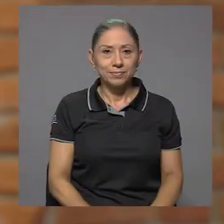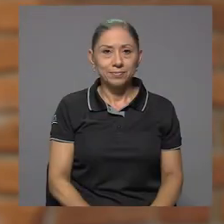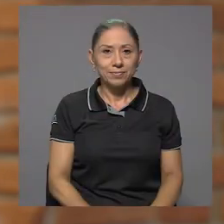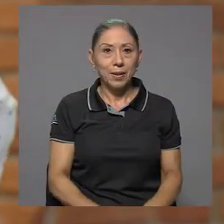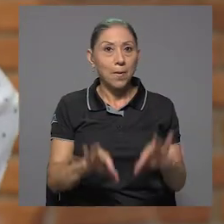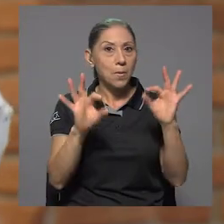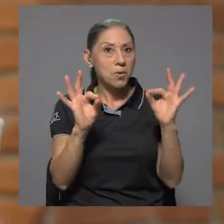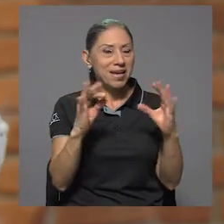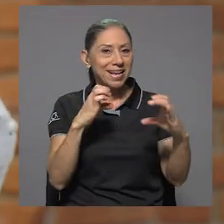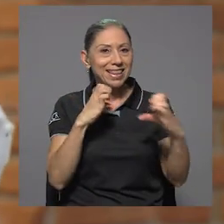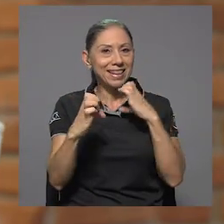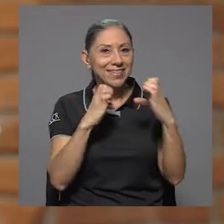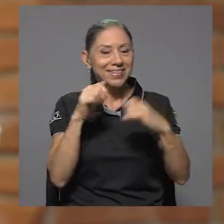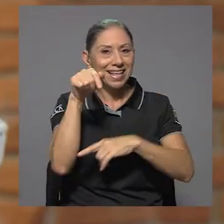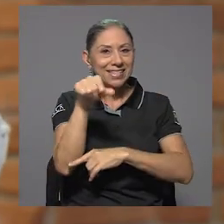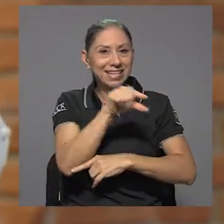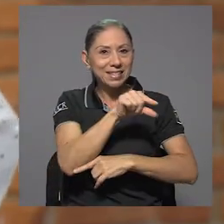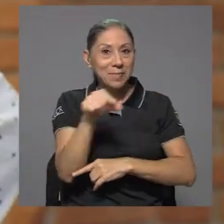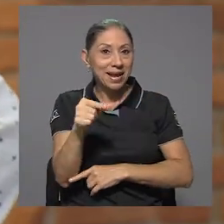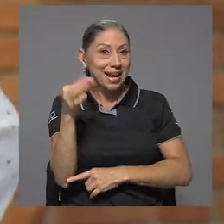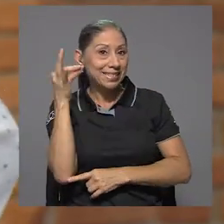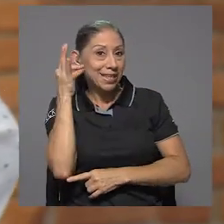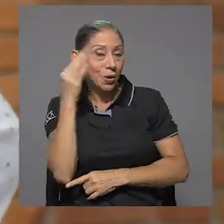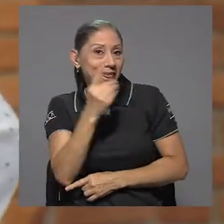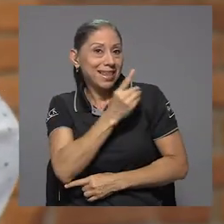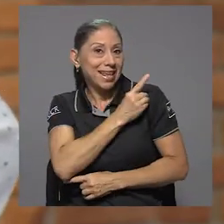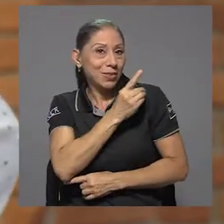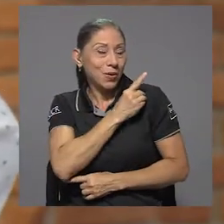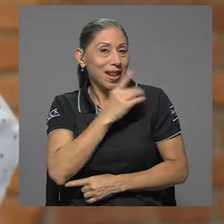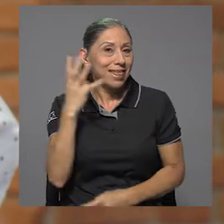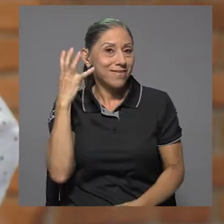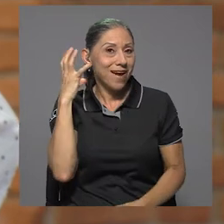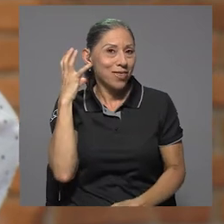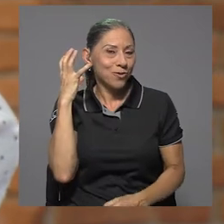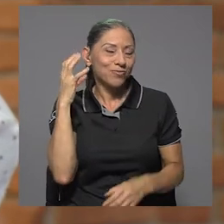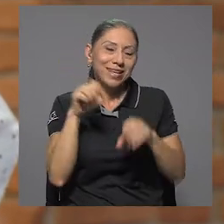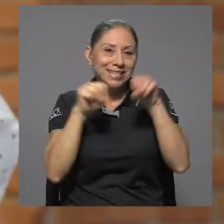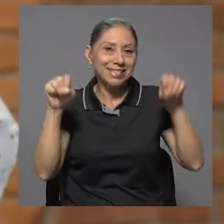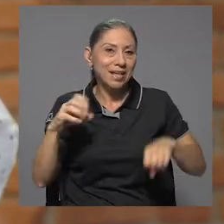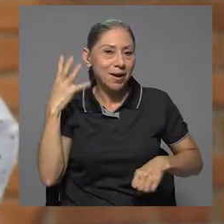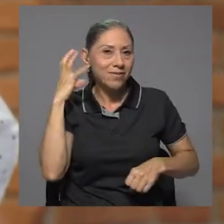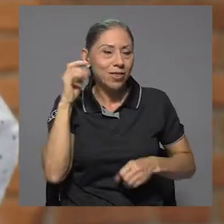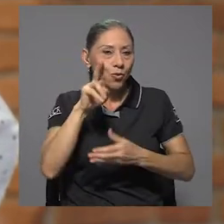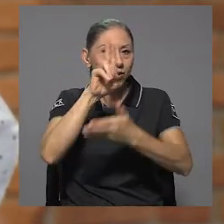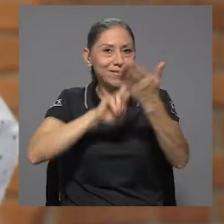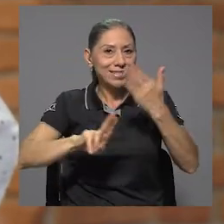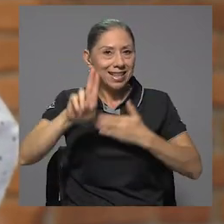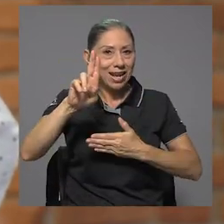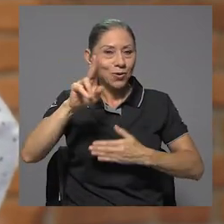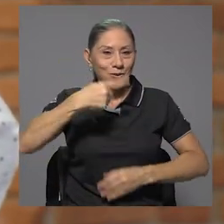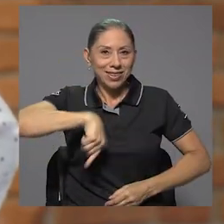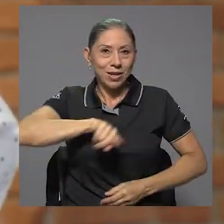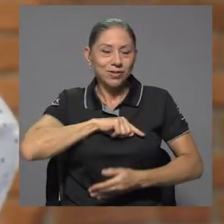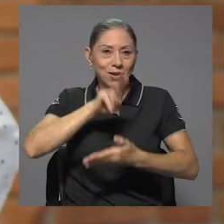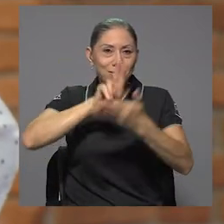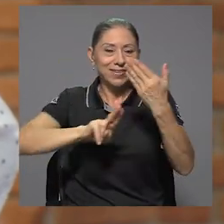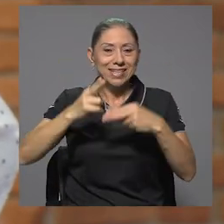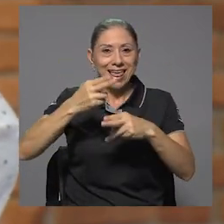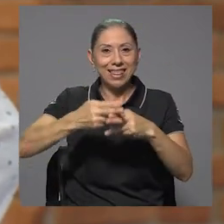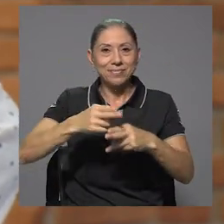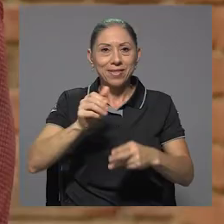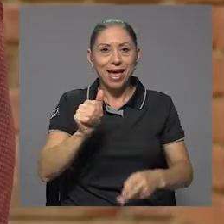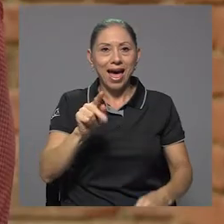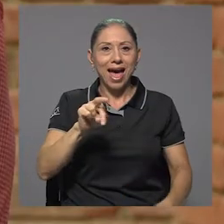Muy bien, en la entrevista de esta semana nos acompaña la señora directora del sistema de radio universitario de nuestra universidad, Andrea